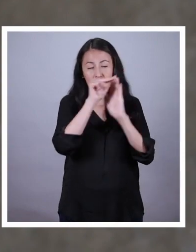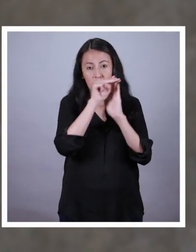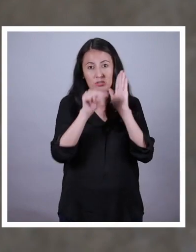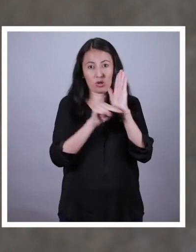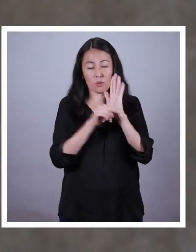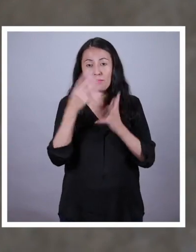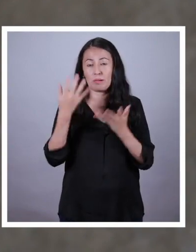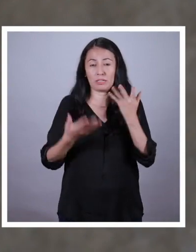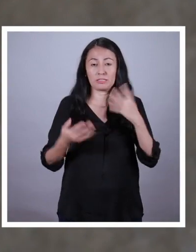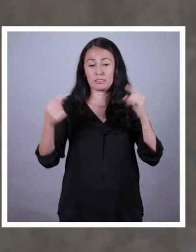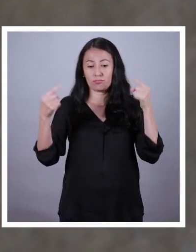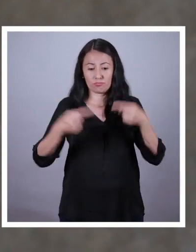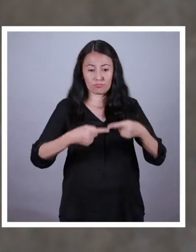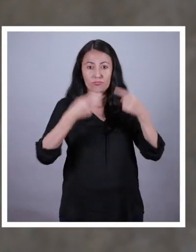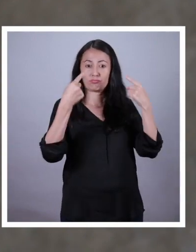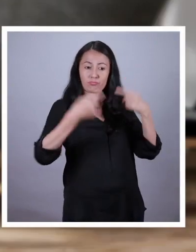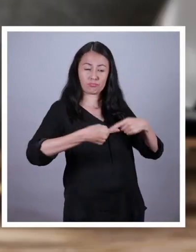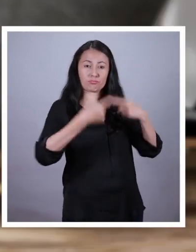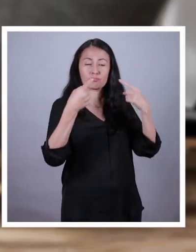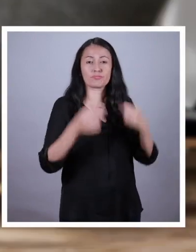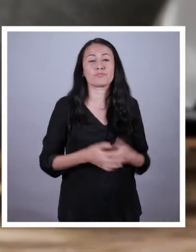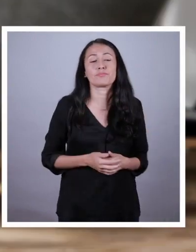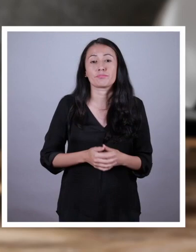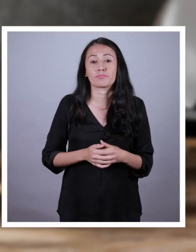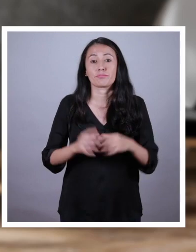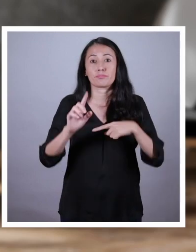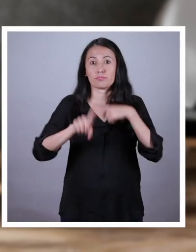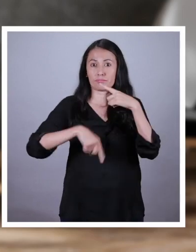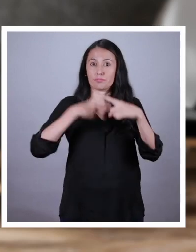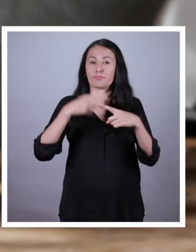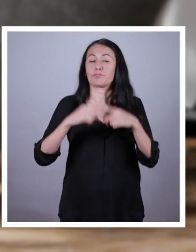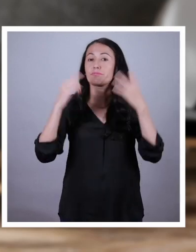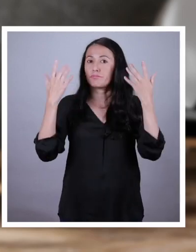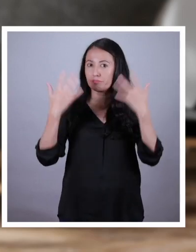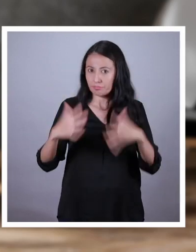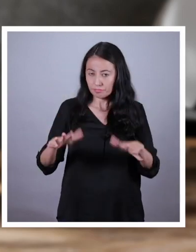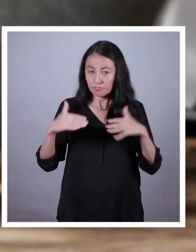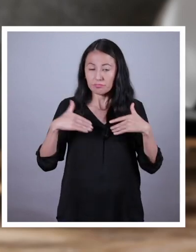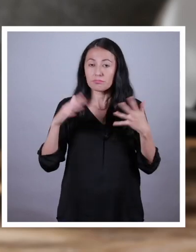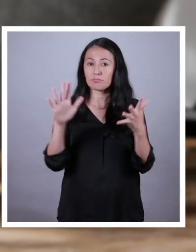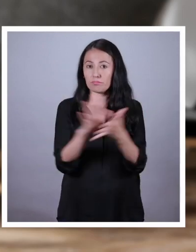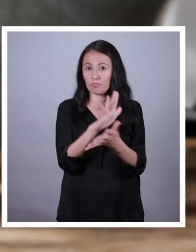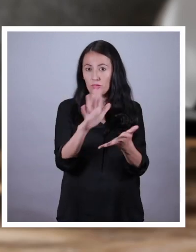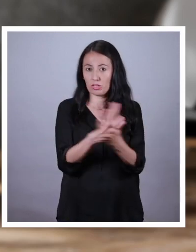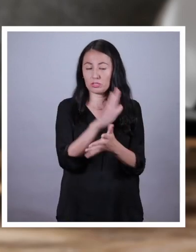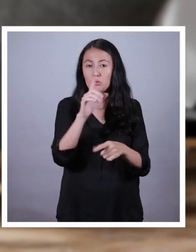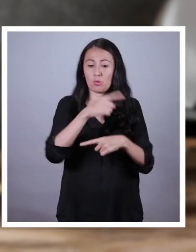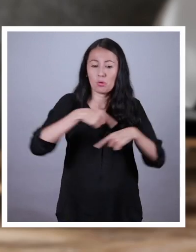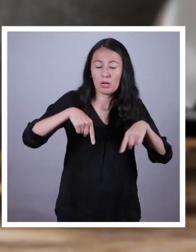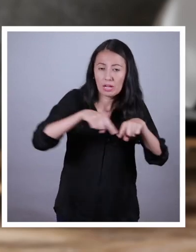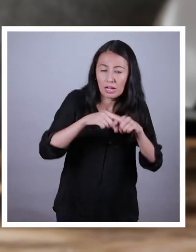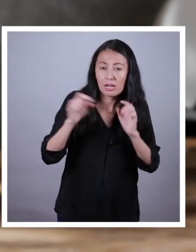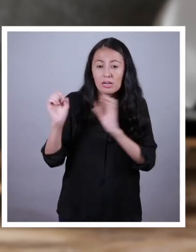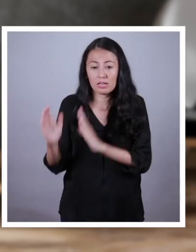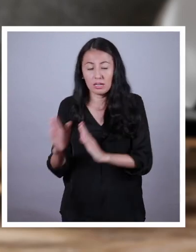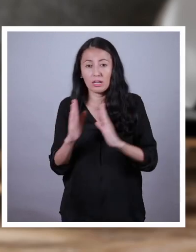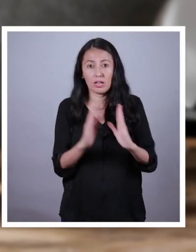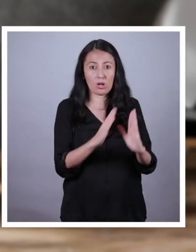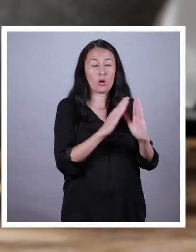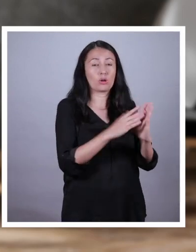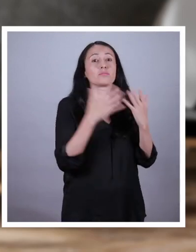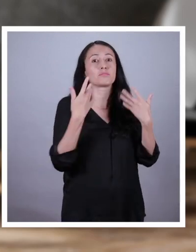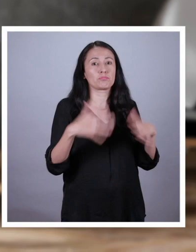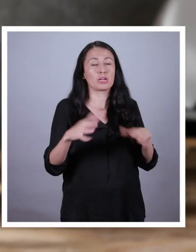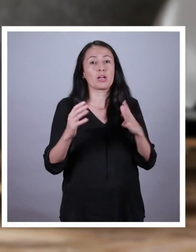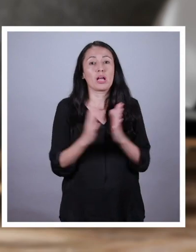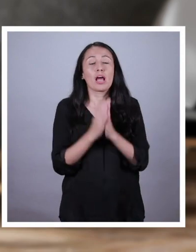y conflictos, siempre pueden ocurrir Cuando existe algún tipo de conflicto en la escuela es conveniente que todas las partes interesadas se